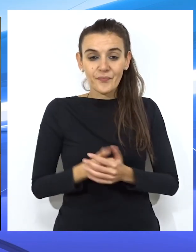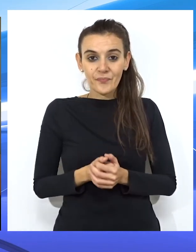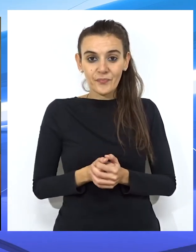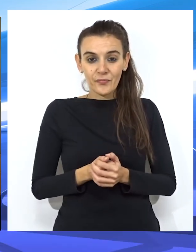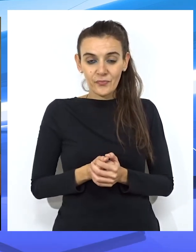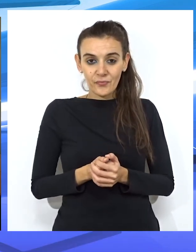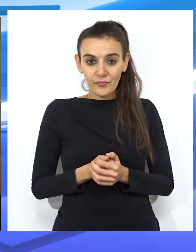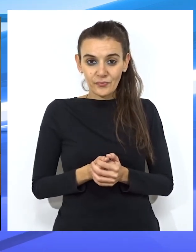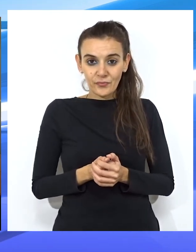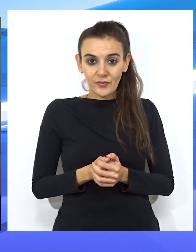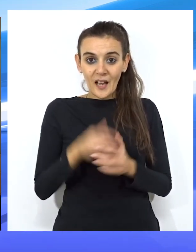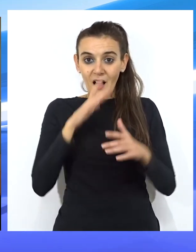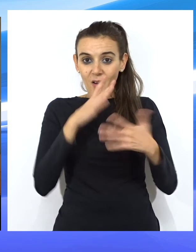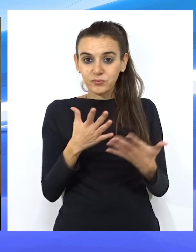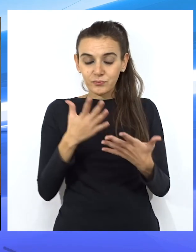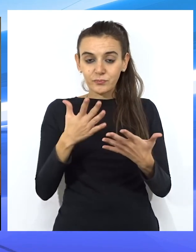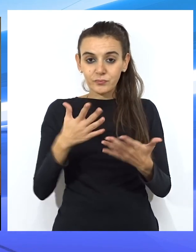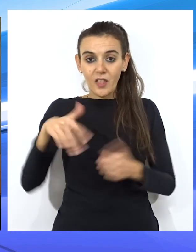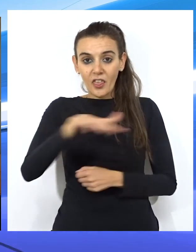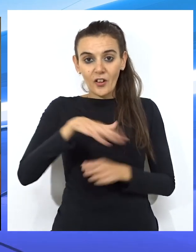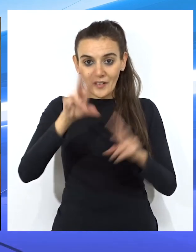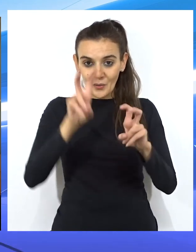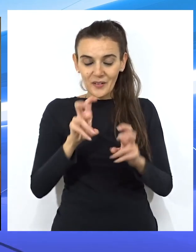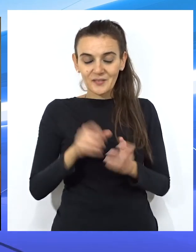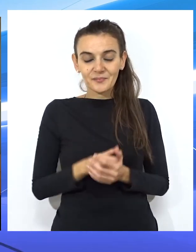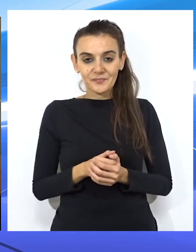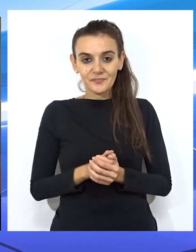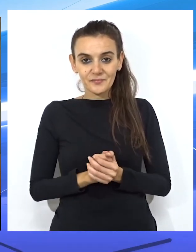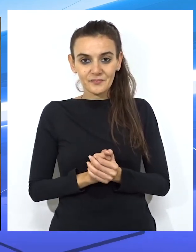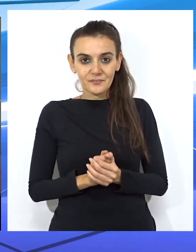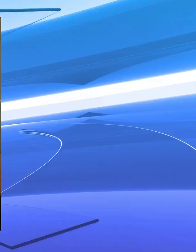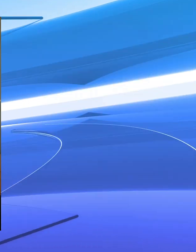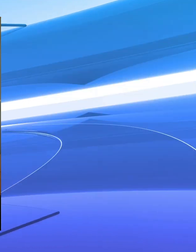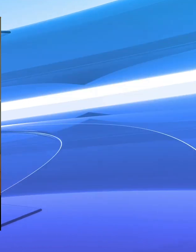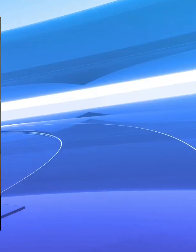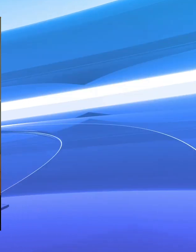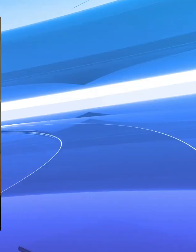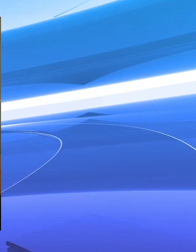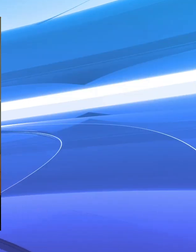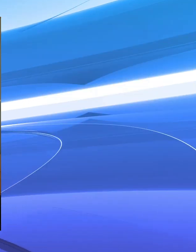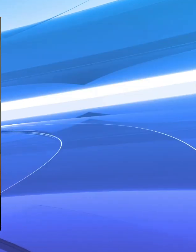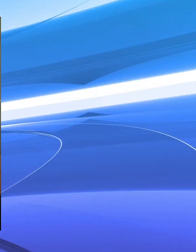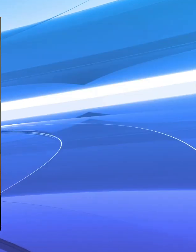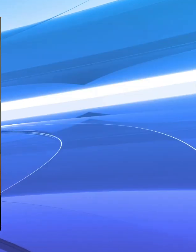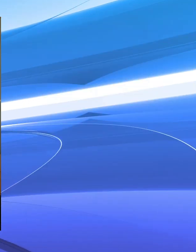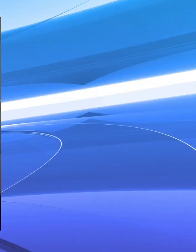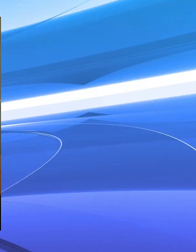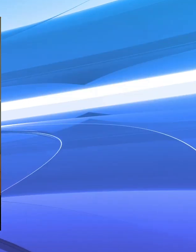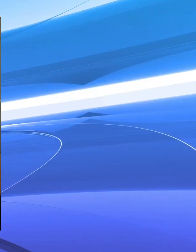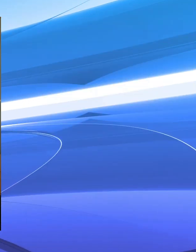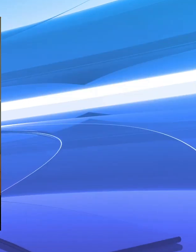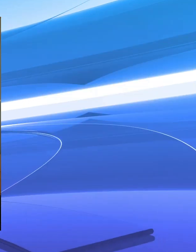estas nuevas instalaciones. El Servicio de Urgencias de Atención Primaria El